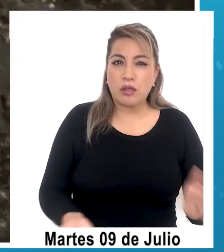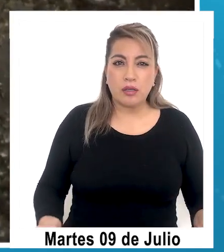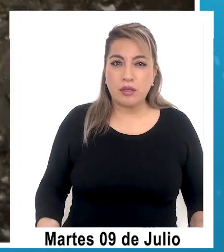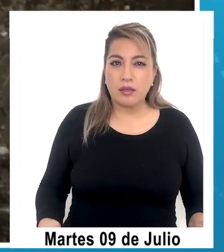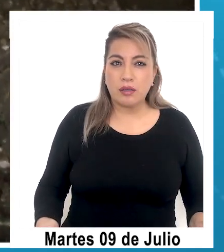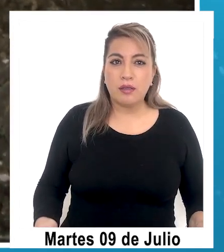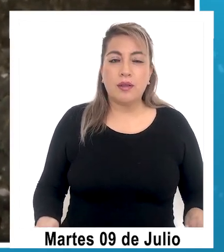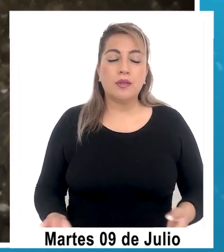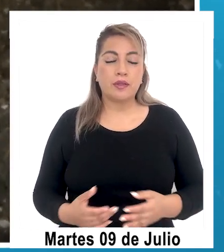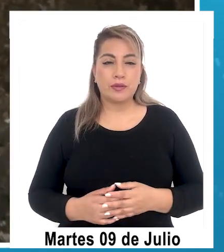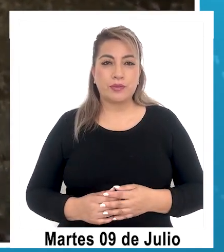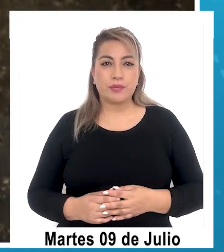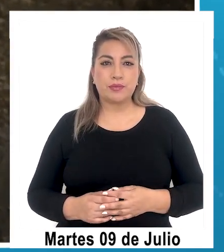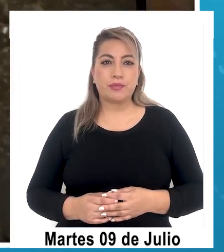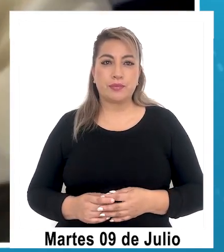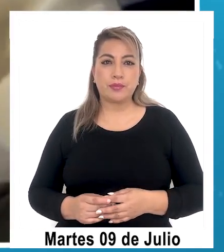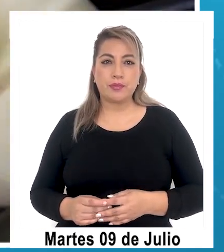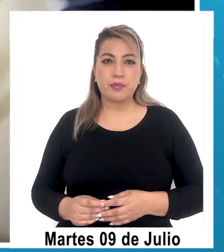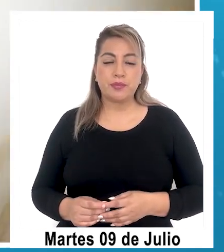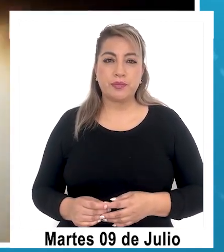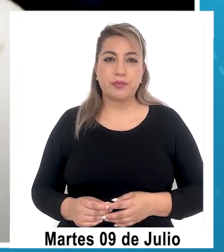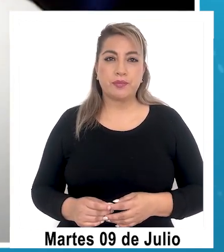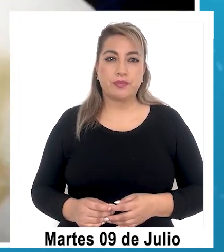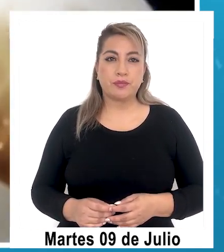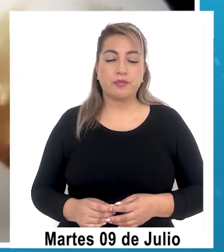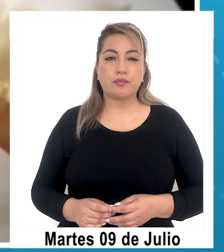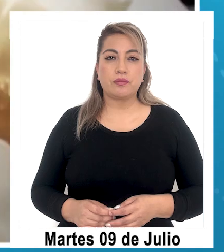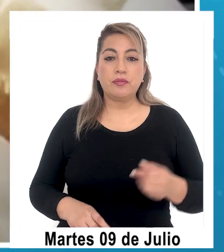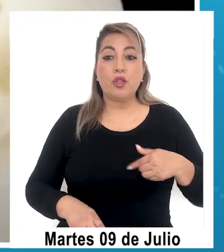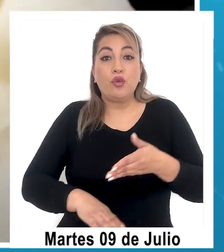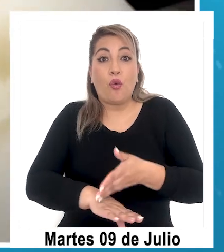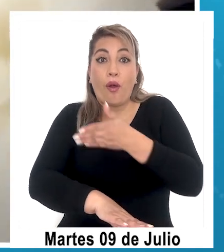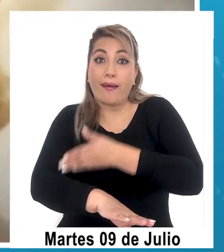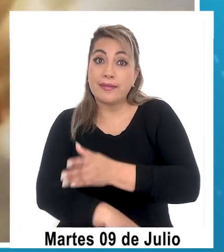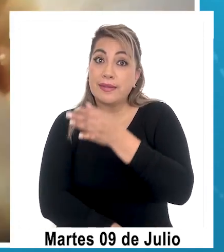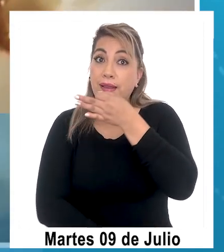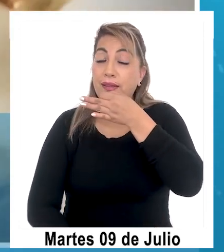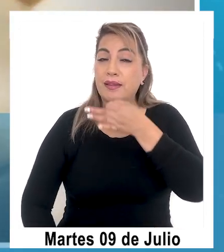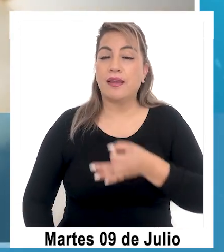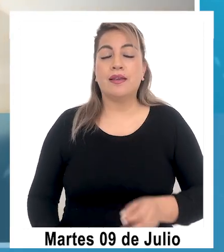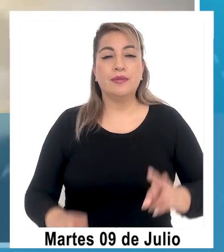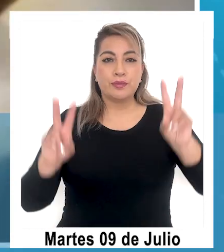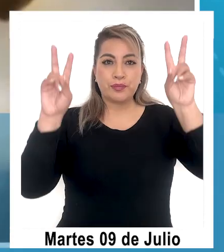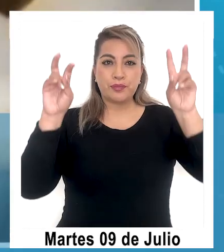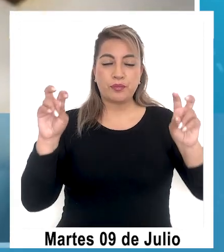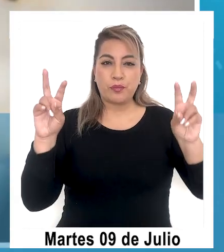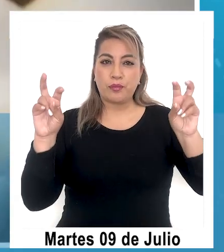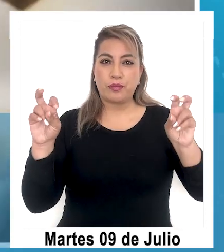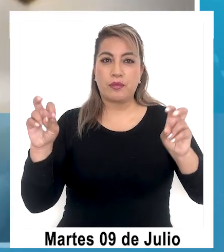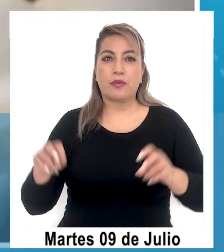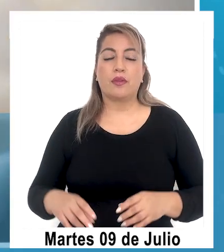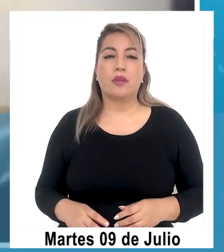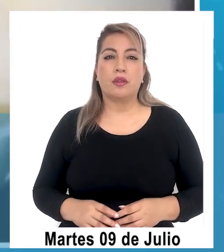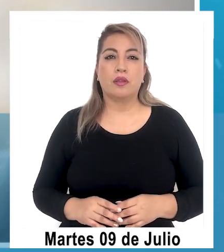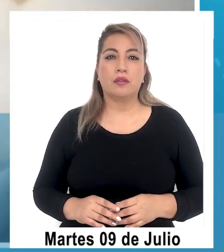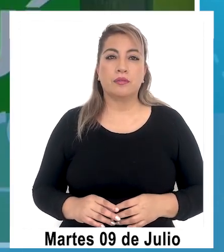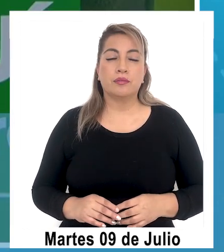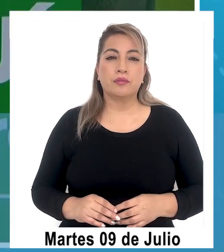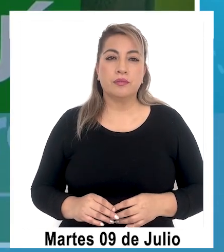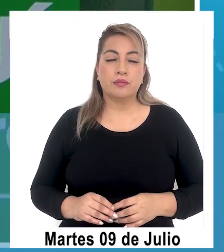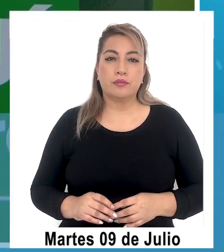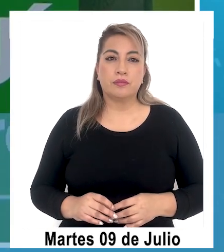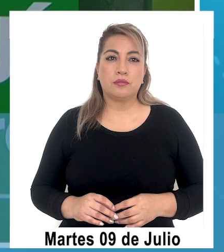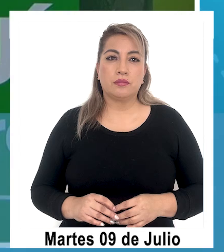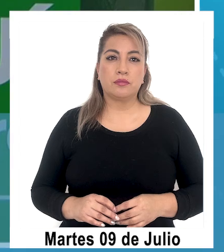Mira, la misma la misma razón que te mencioné inicialmente, que en términos de, digamos, de